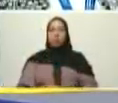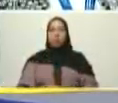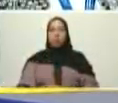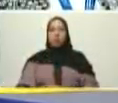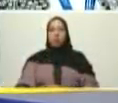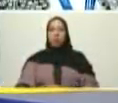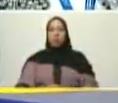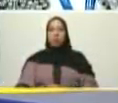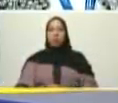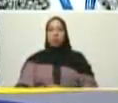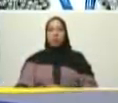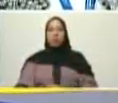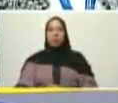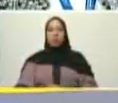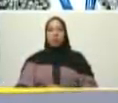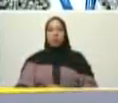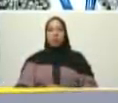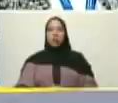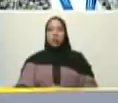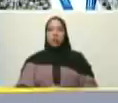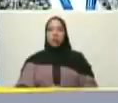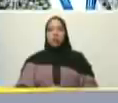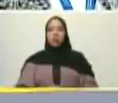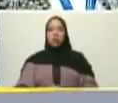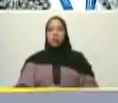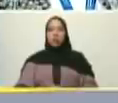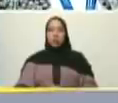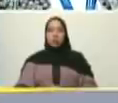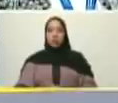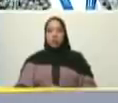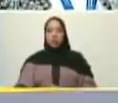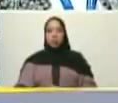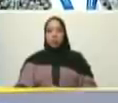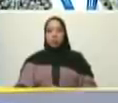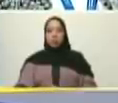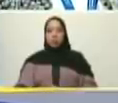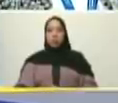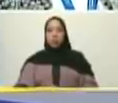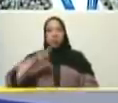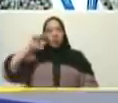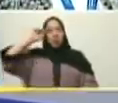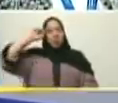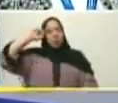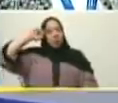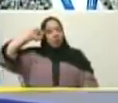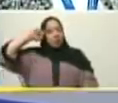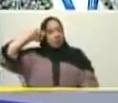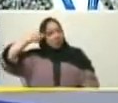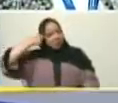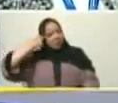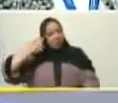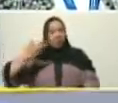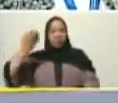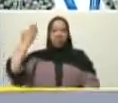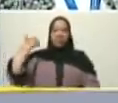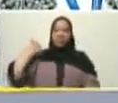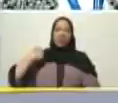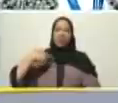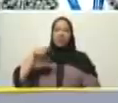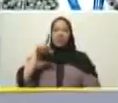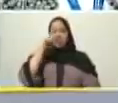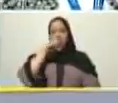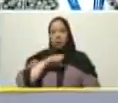bueno vale me me me hace recordar días bonitos en los años 90